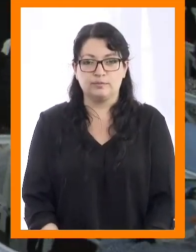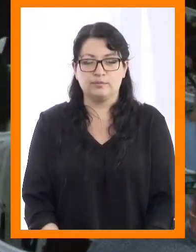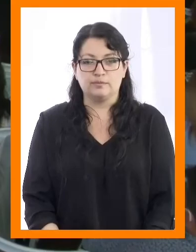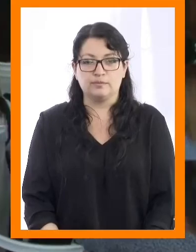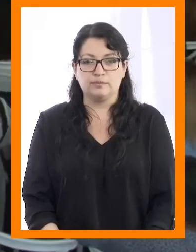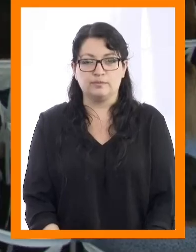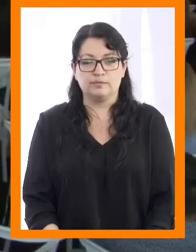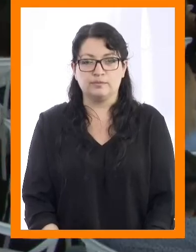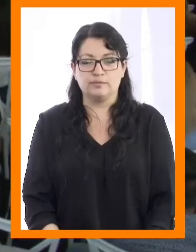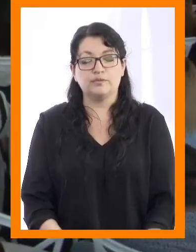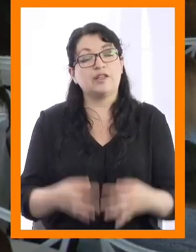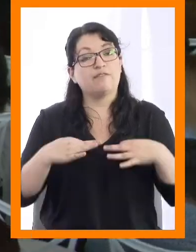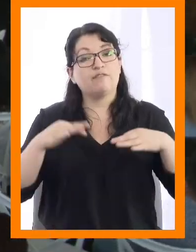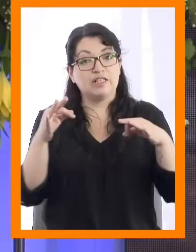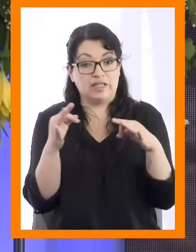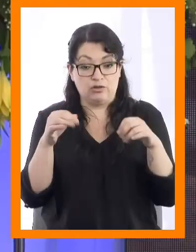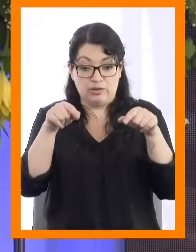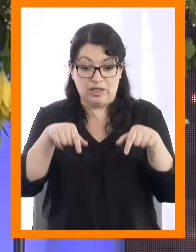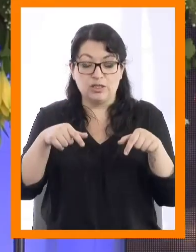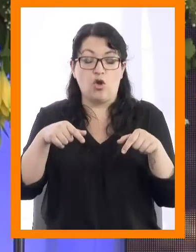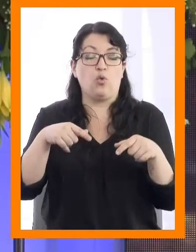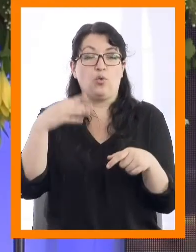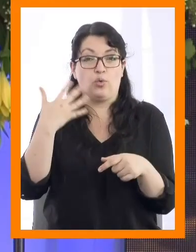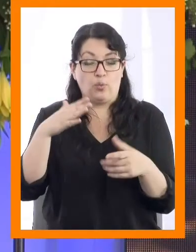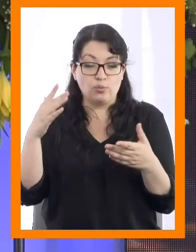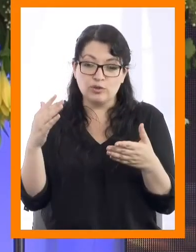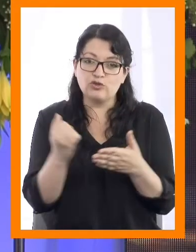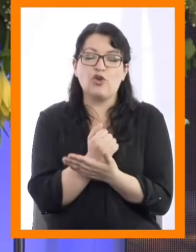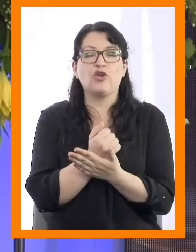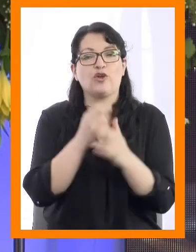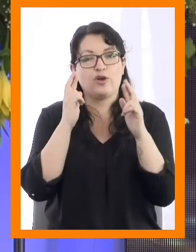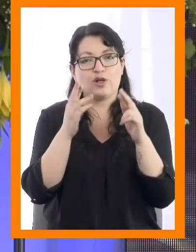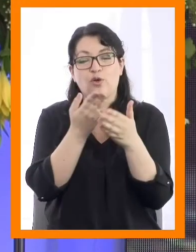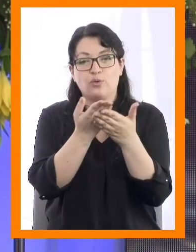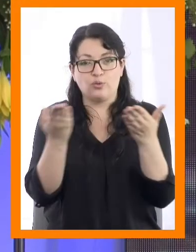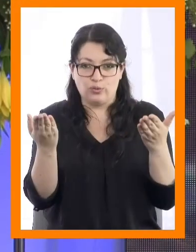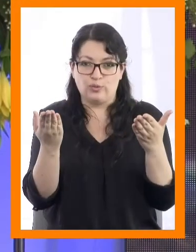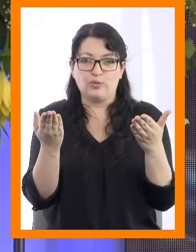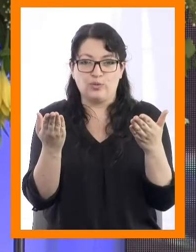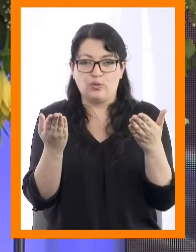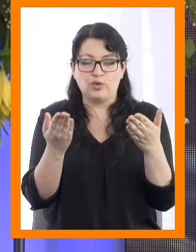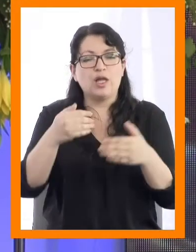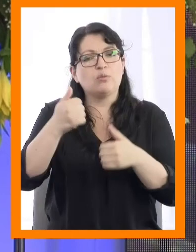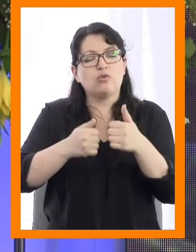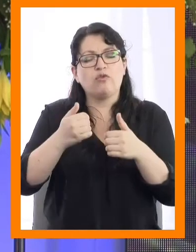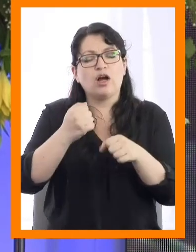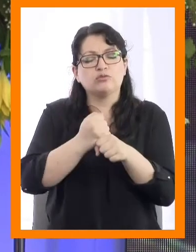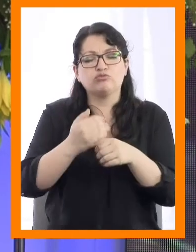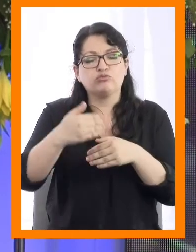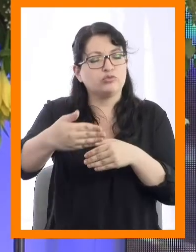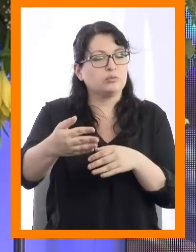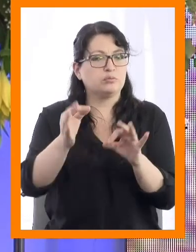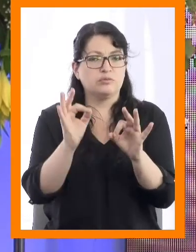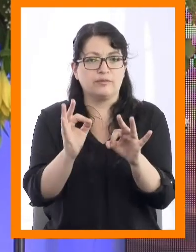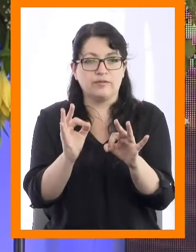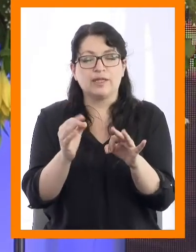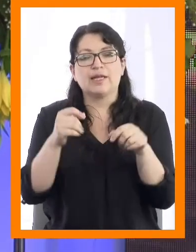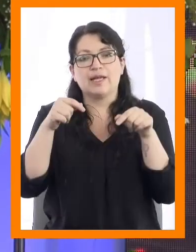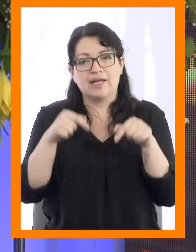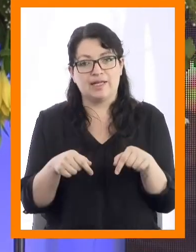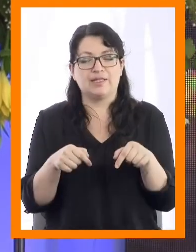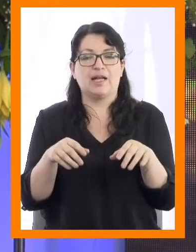Y felicitándolos por este importante logro y esperando que tengan un gran desempeño profesional, damos de esta